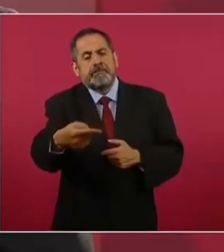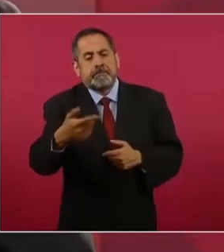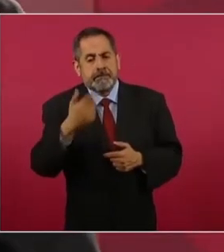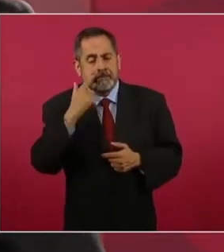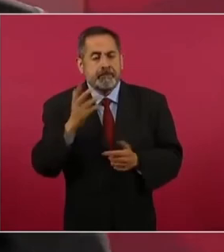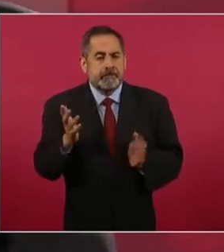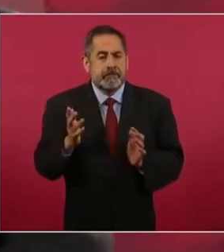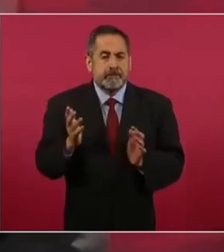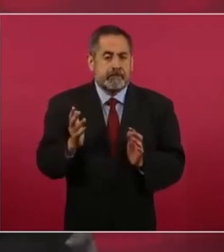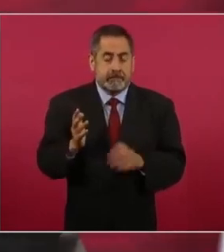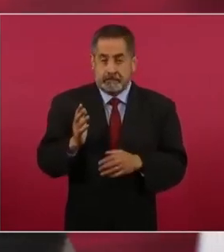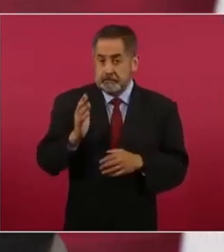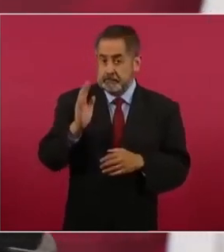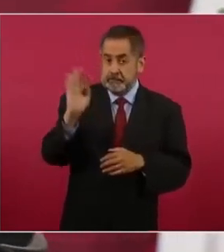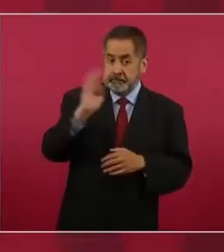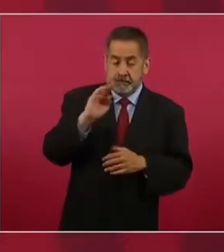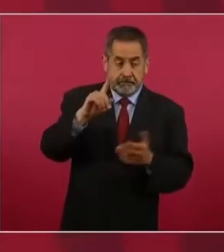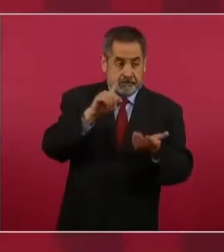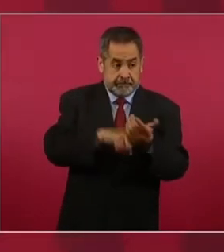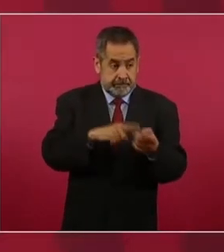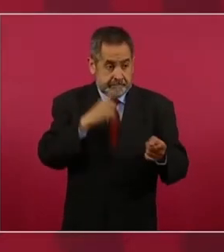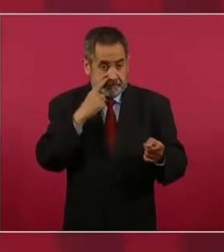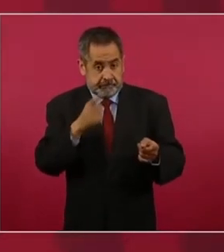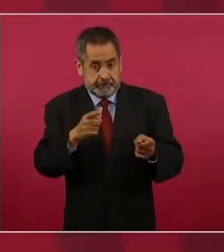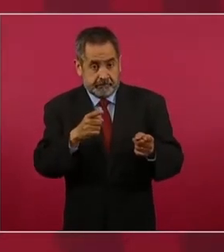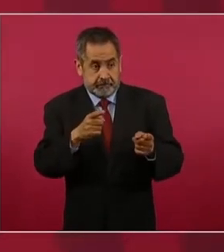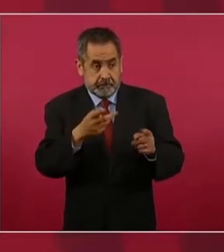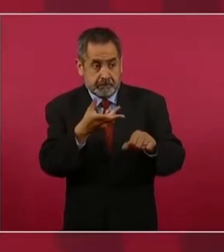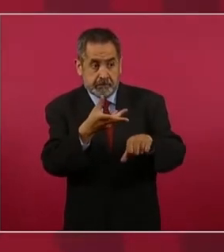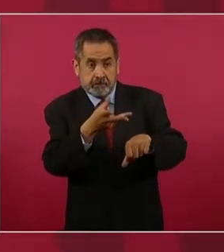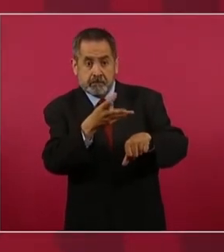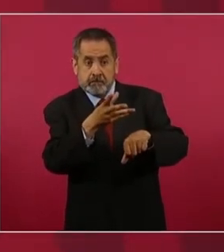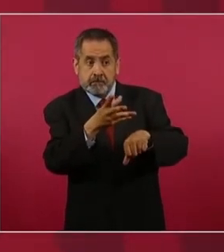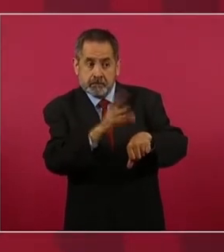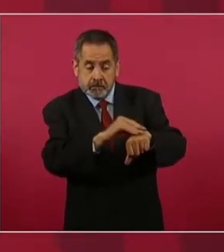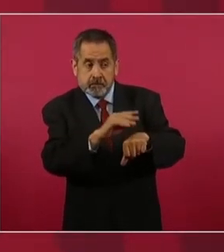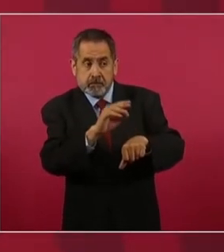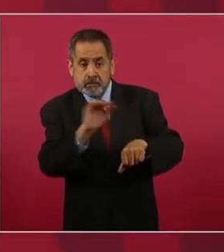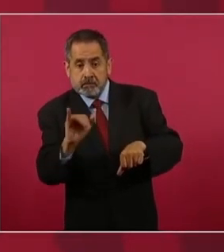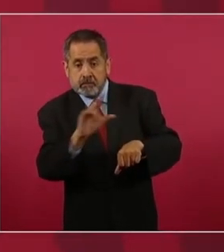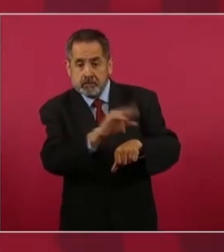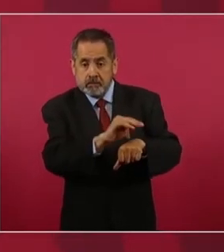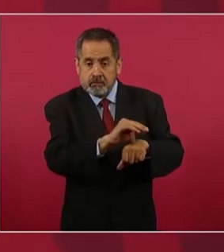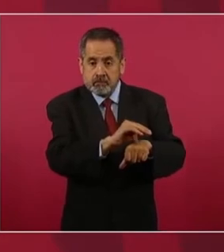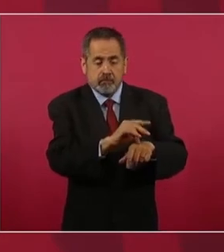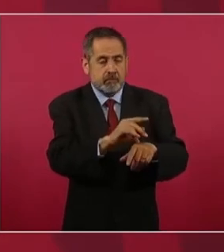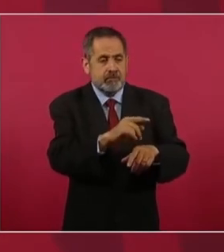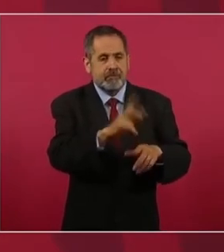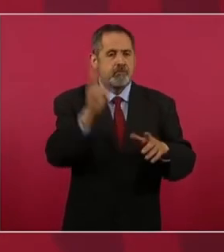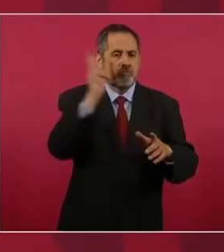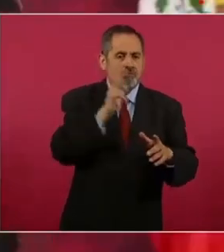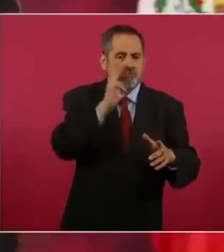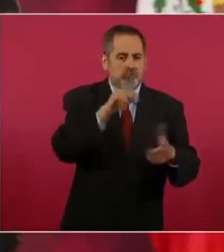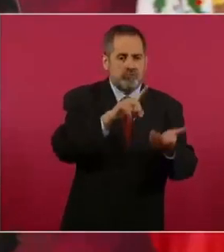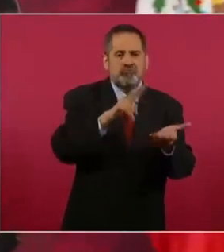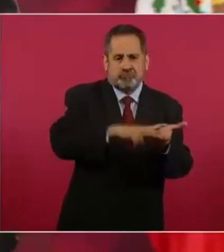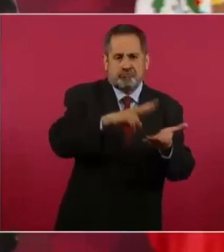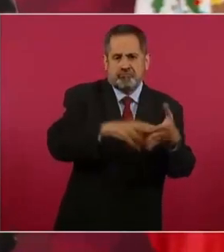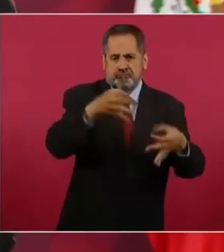si se autorizan o no, si se aceptan o no estas pruebas,